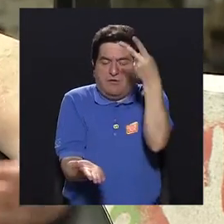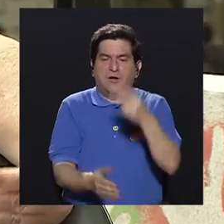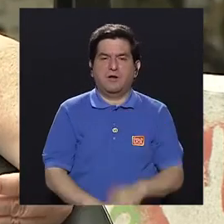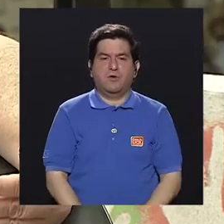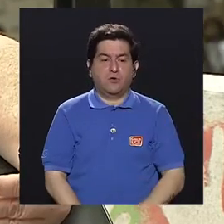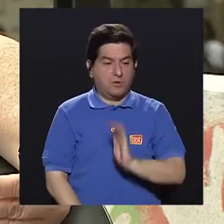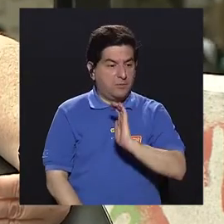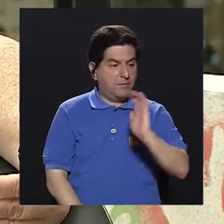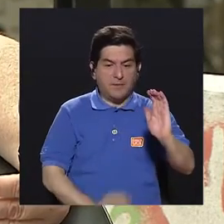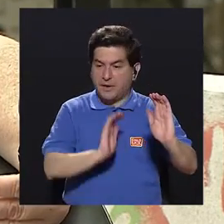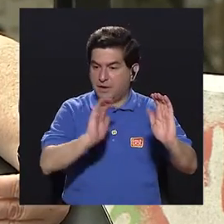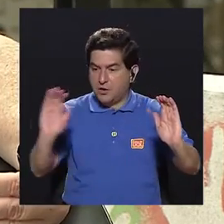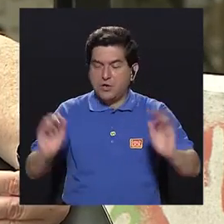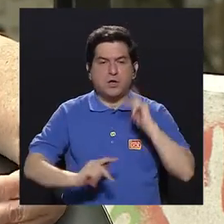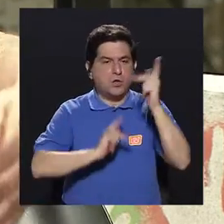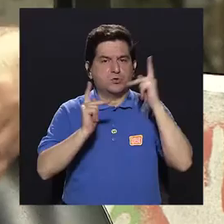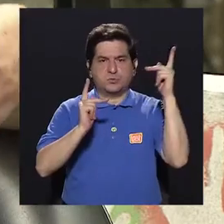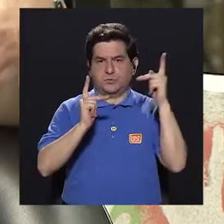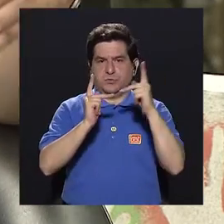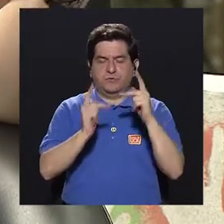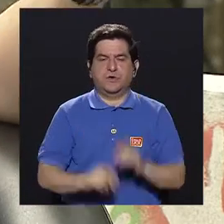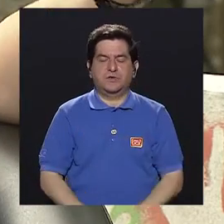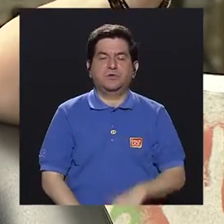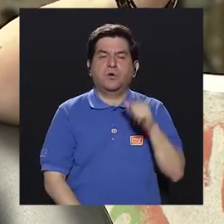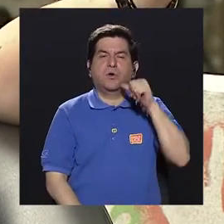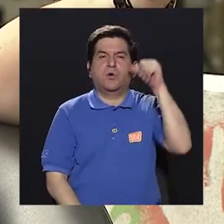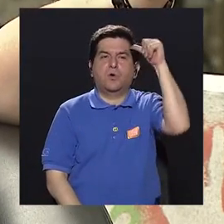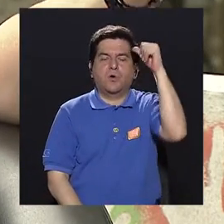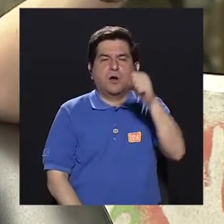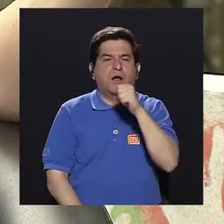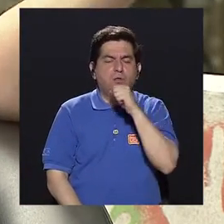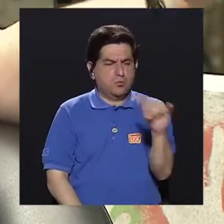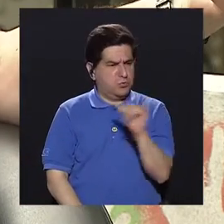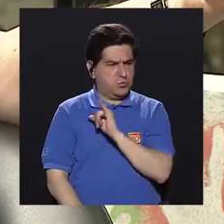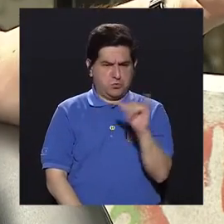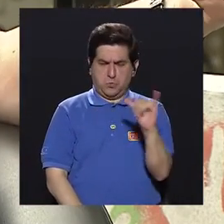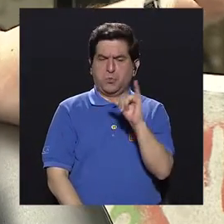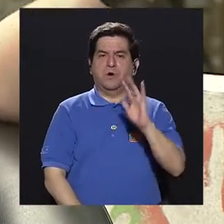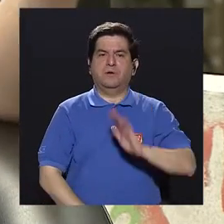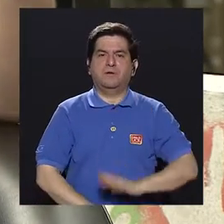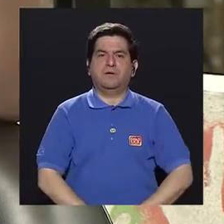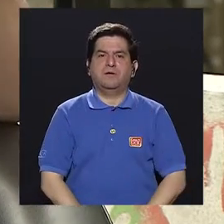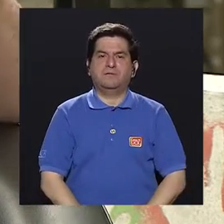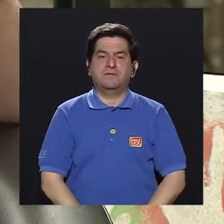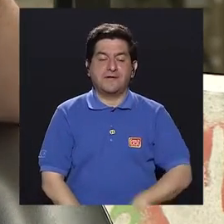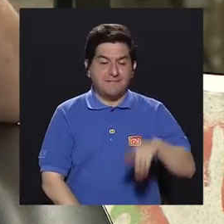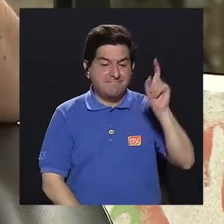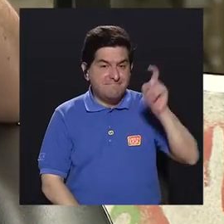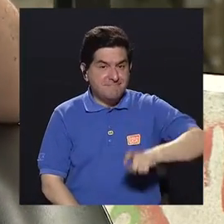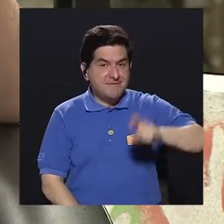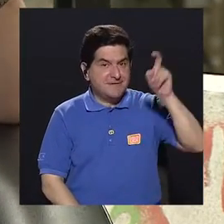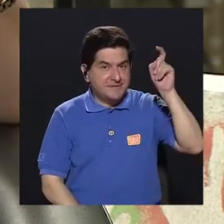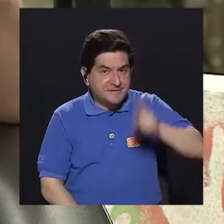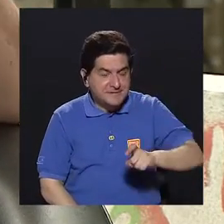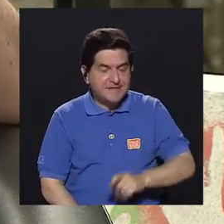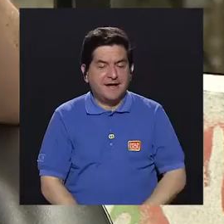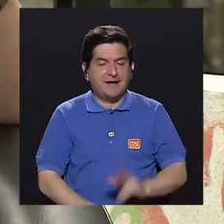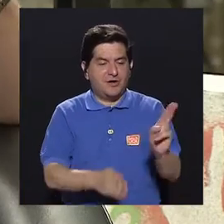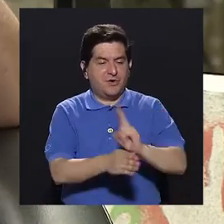en el caso de los niños, perfecto. En el caso de los adultos mayores, también, ¿verdad? Porque necesitan